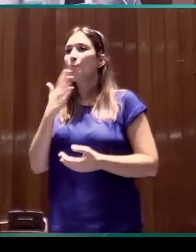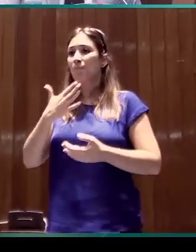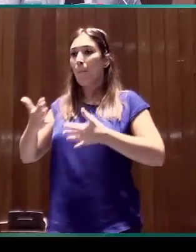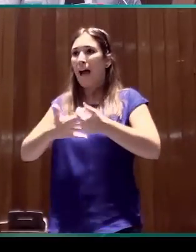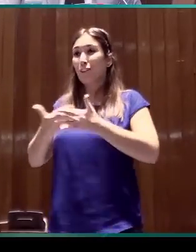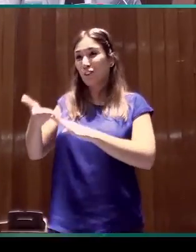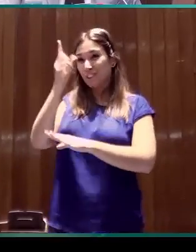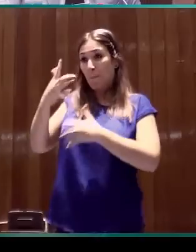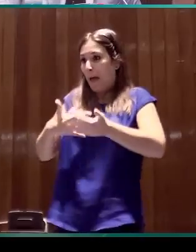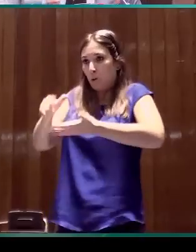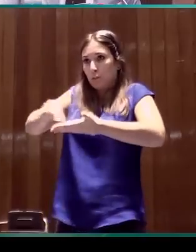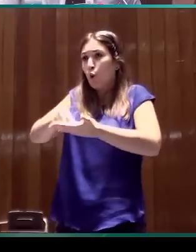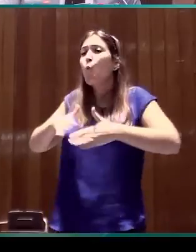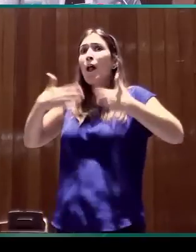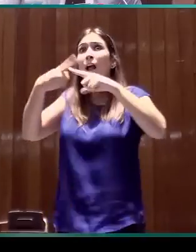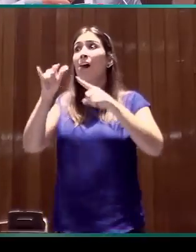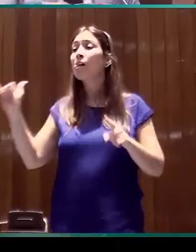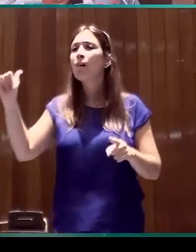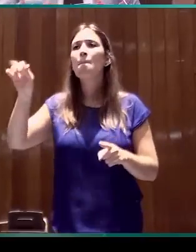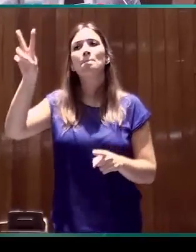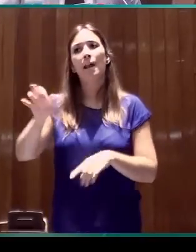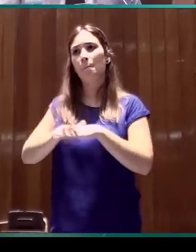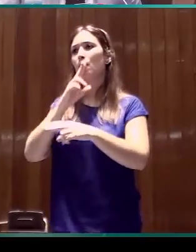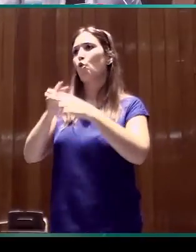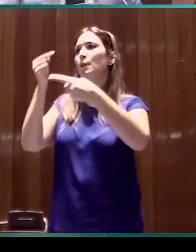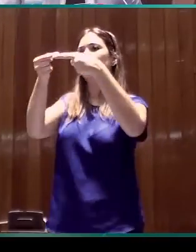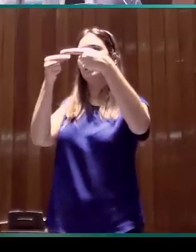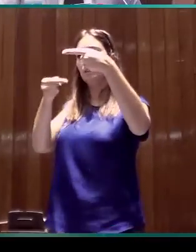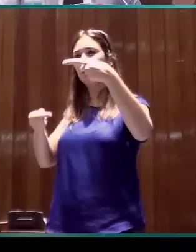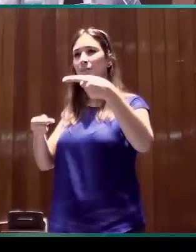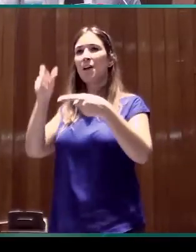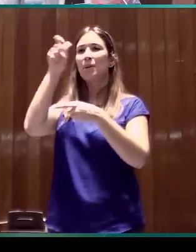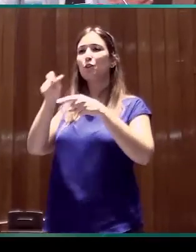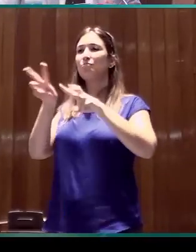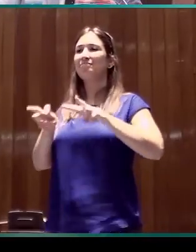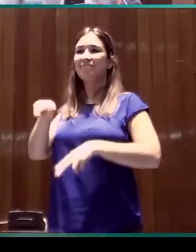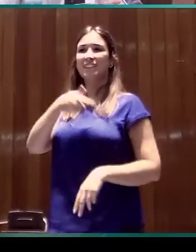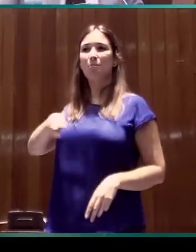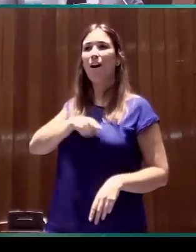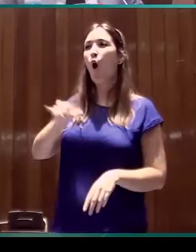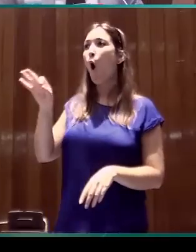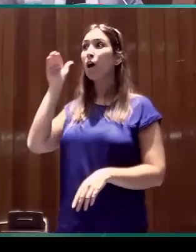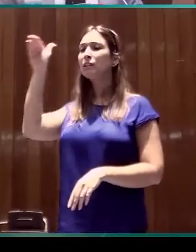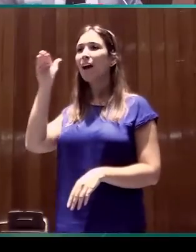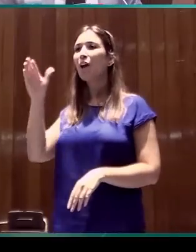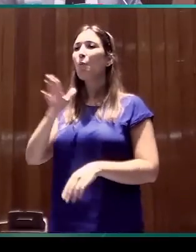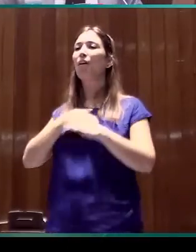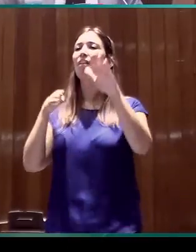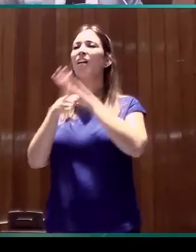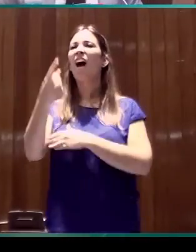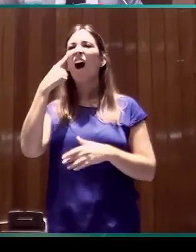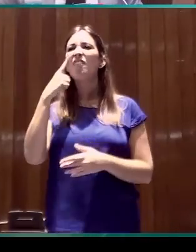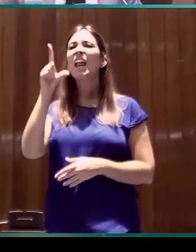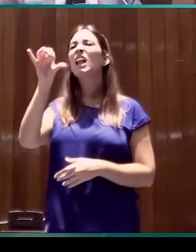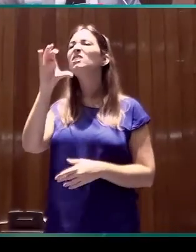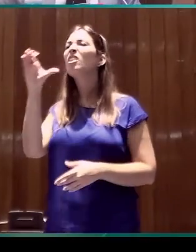hasta ese momento. De modo que cualquier investigador del país o del extranjero pudiera saber qué es lo que existe sobre la lengua de